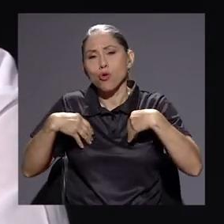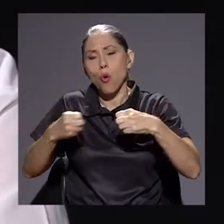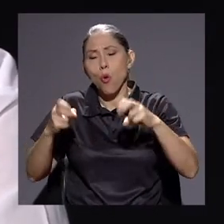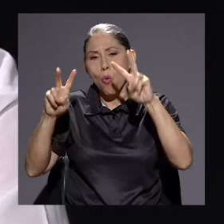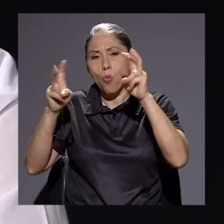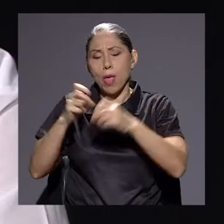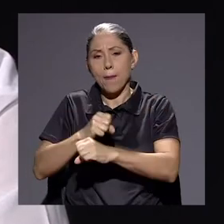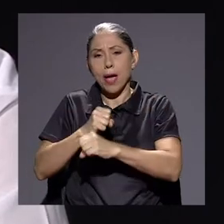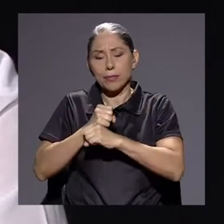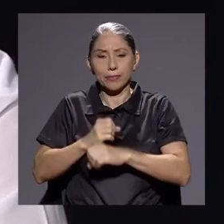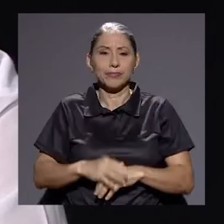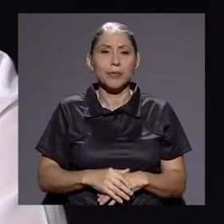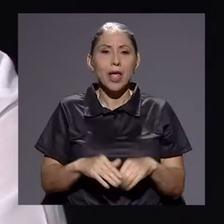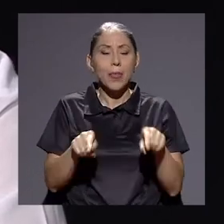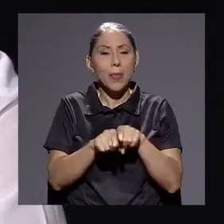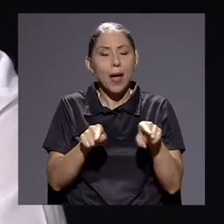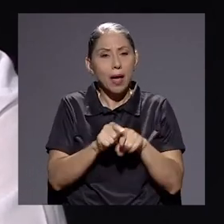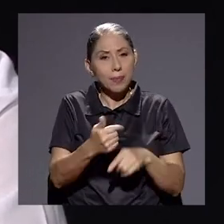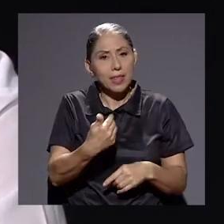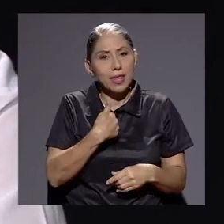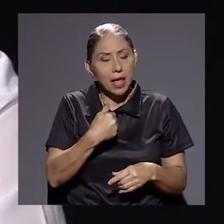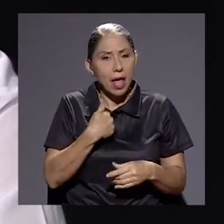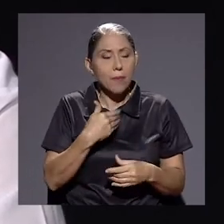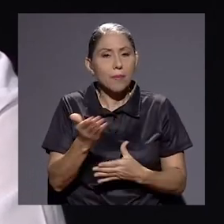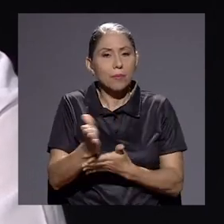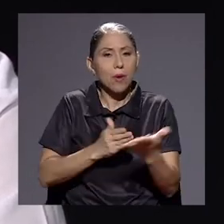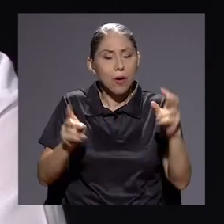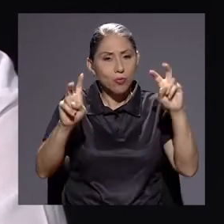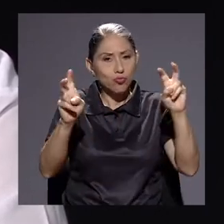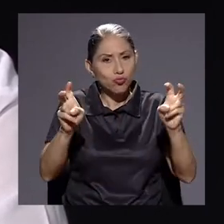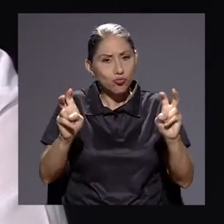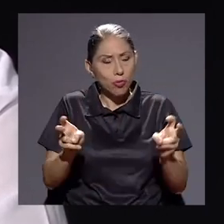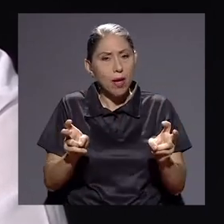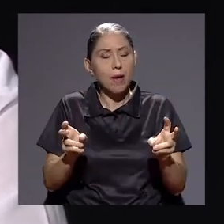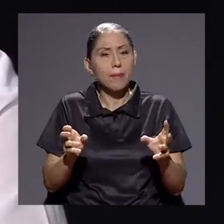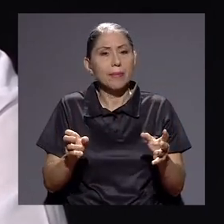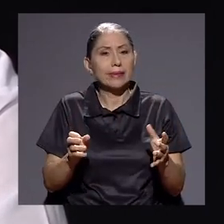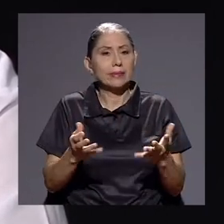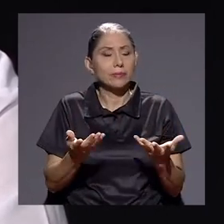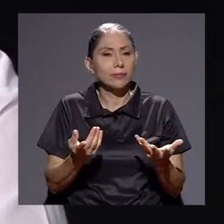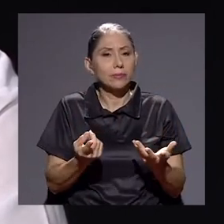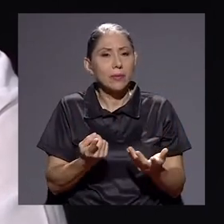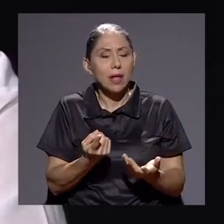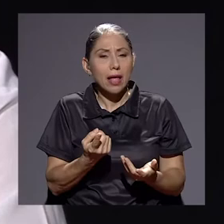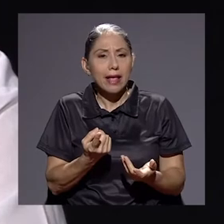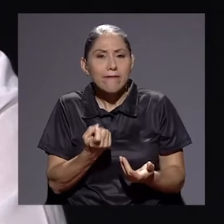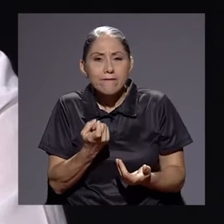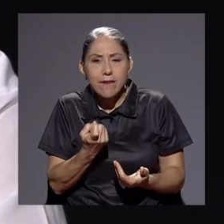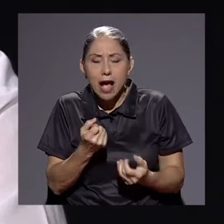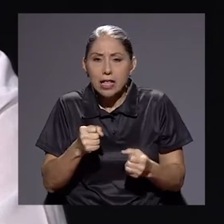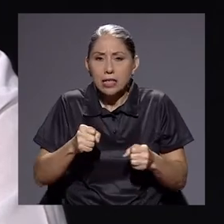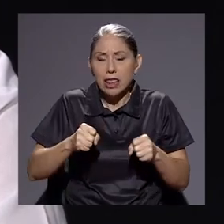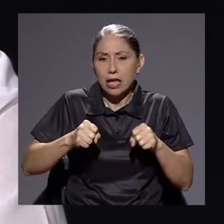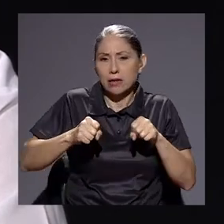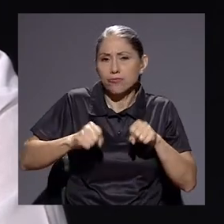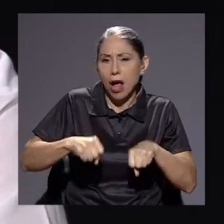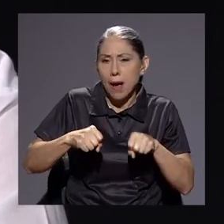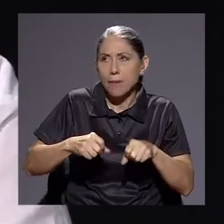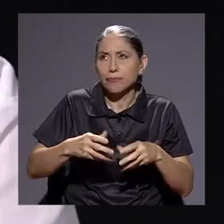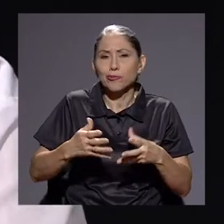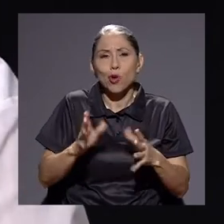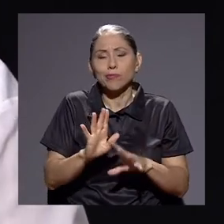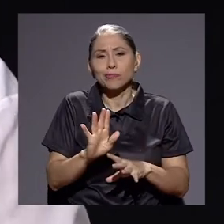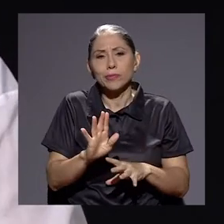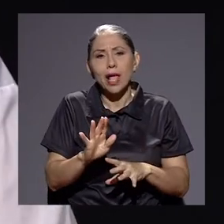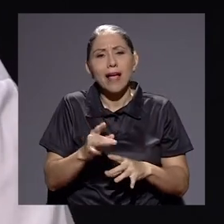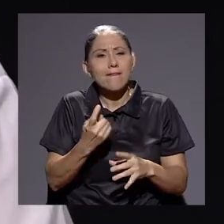Tenemos también áreas que tienen grandes faltas de capacidad, tal vez, o no